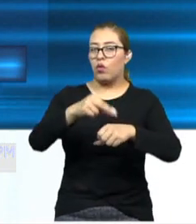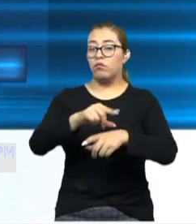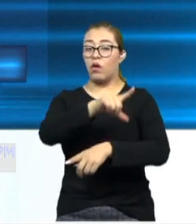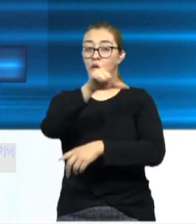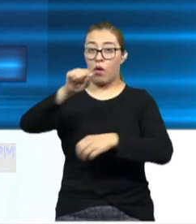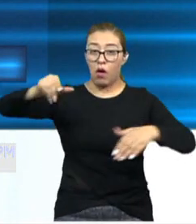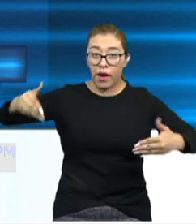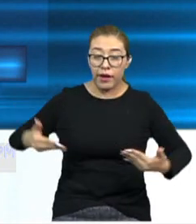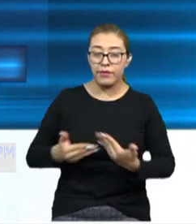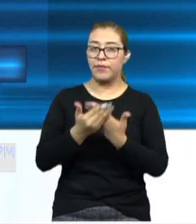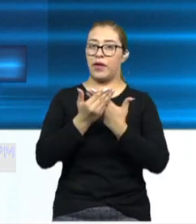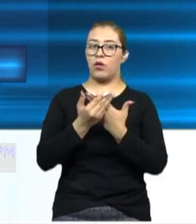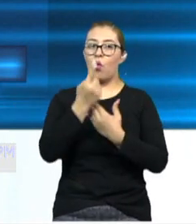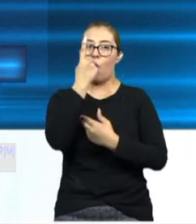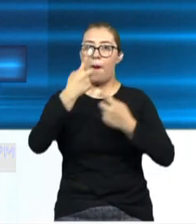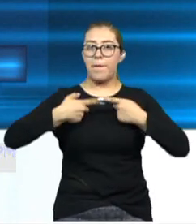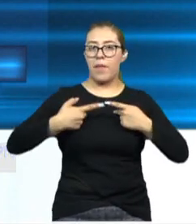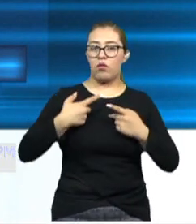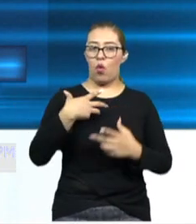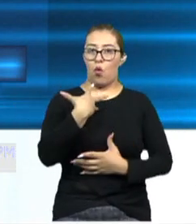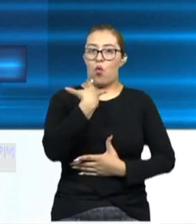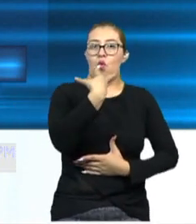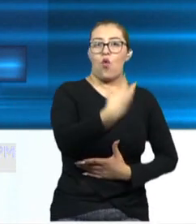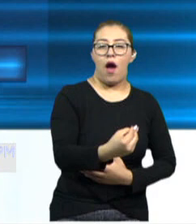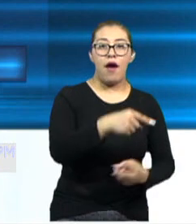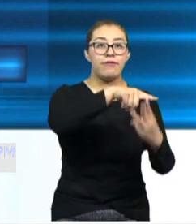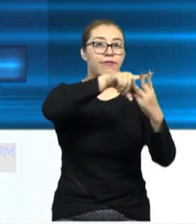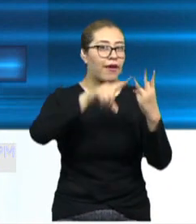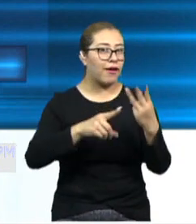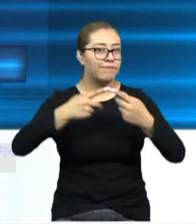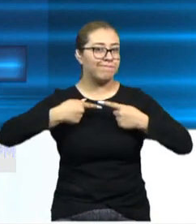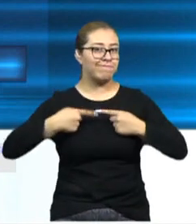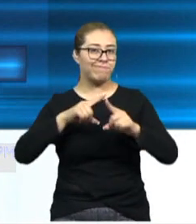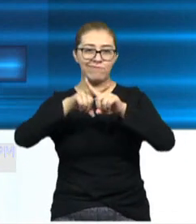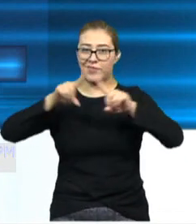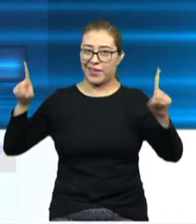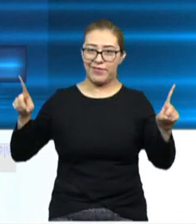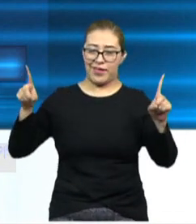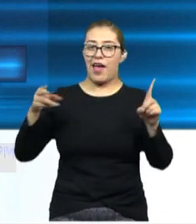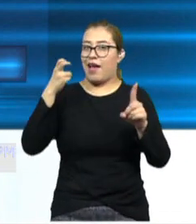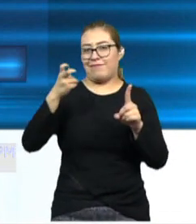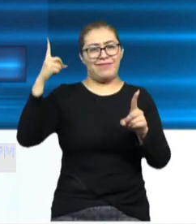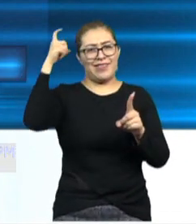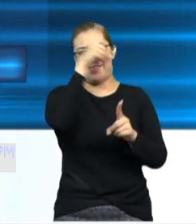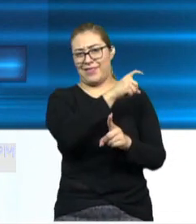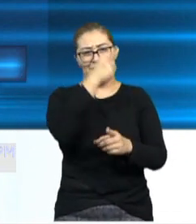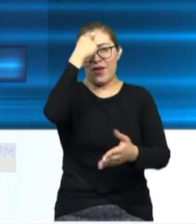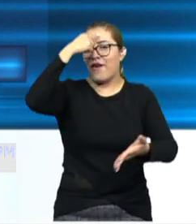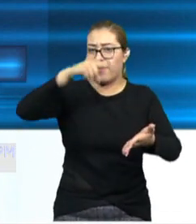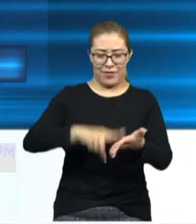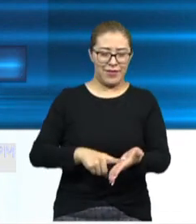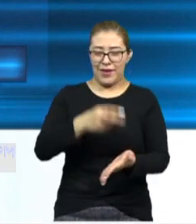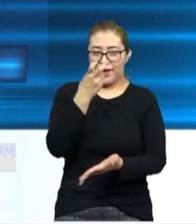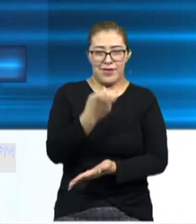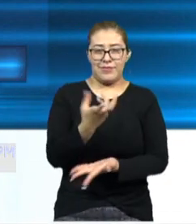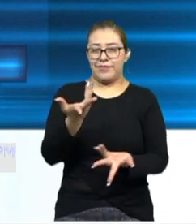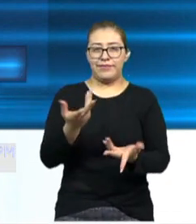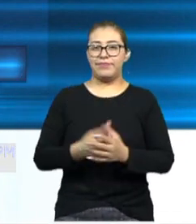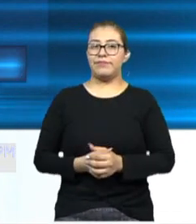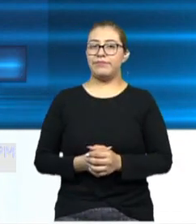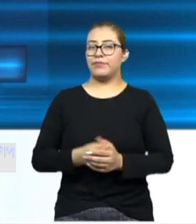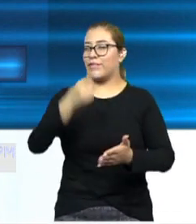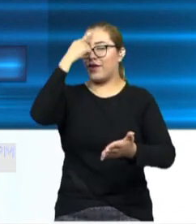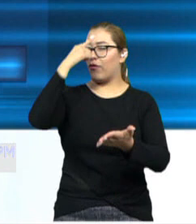nacimiento una persona haya contagiado a tres personas diferentes, que esto también es muy poco probable, que estaban en